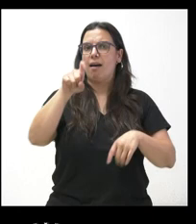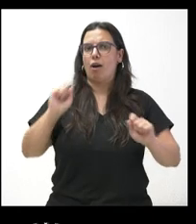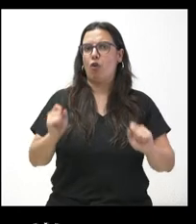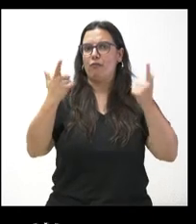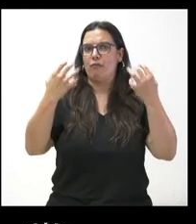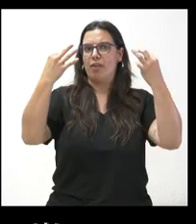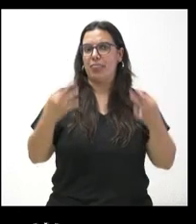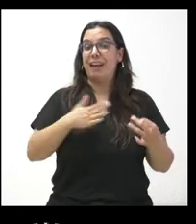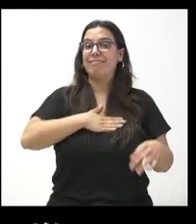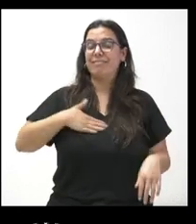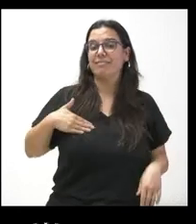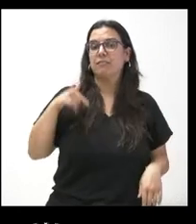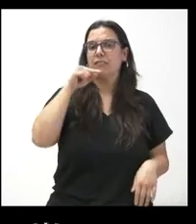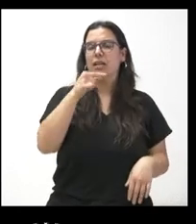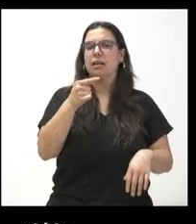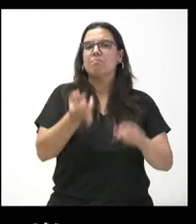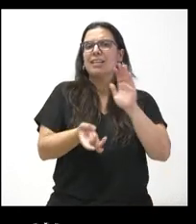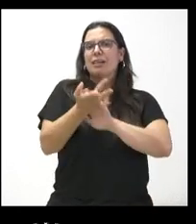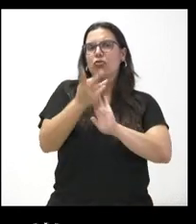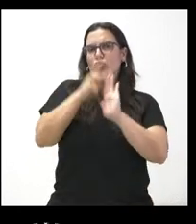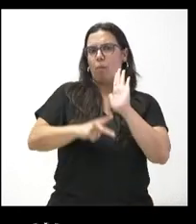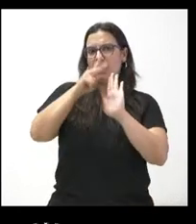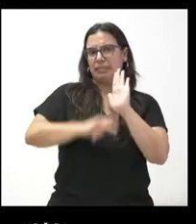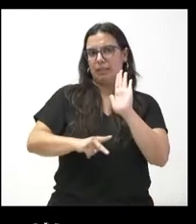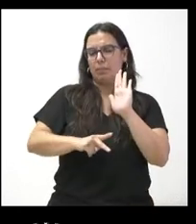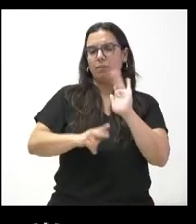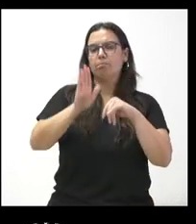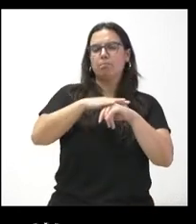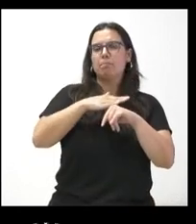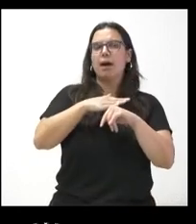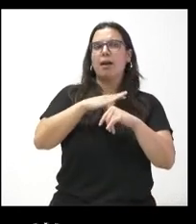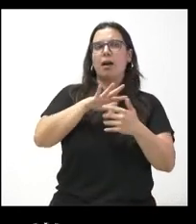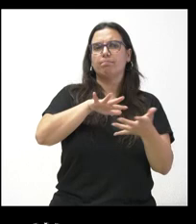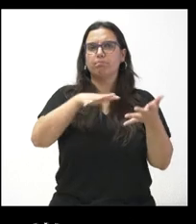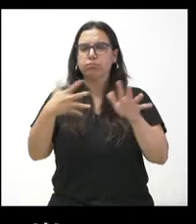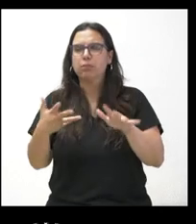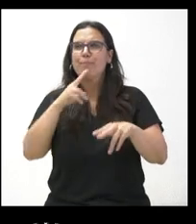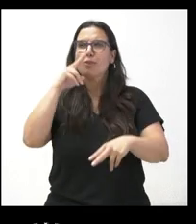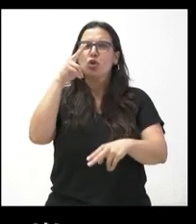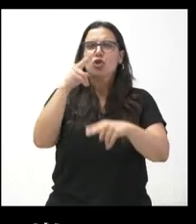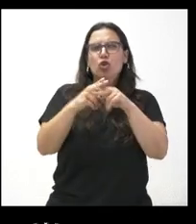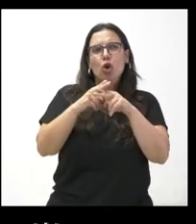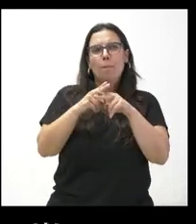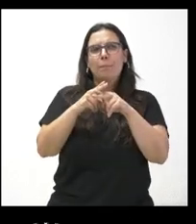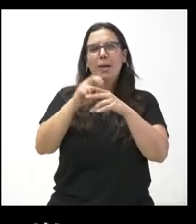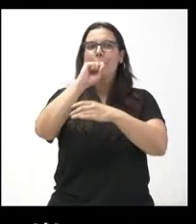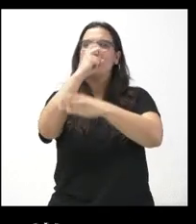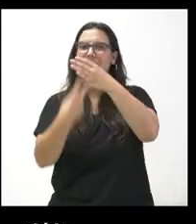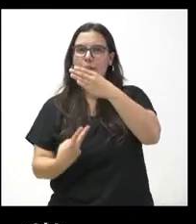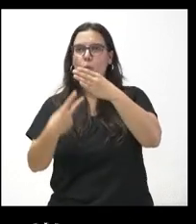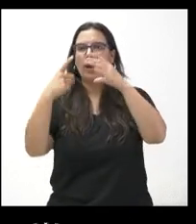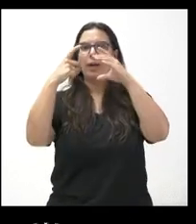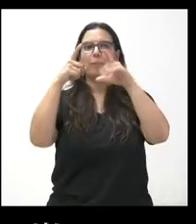de poner en marcha una normativa para desarrollar una nomenclatura, una rotulación bilingüe de